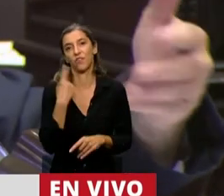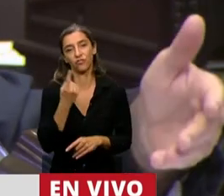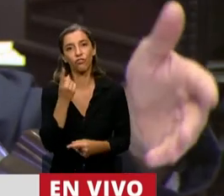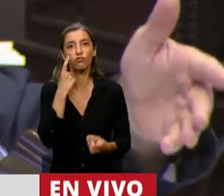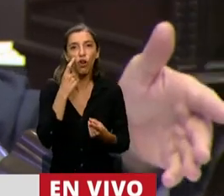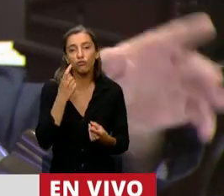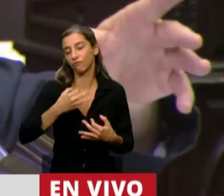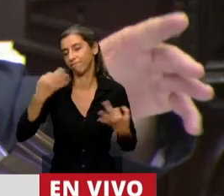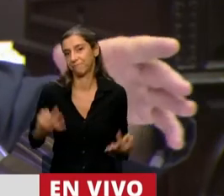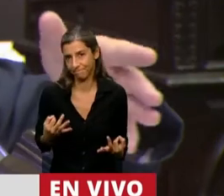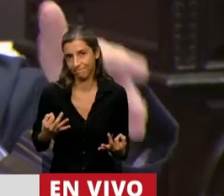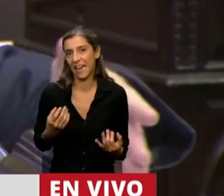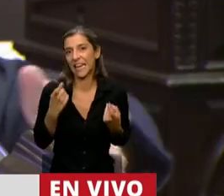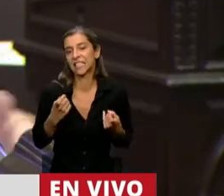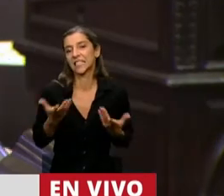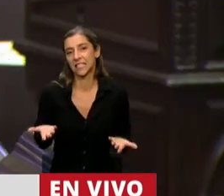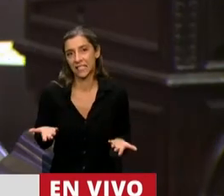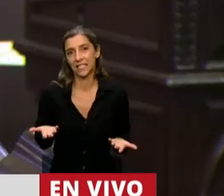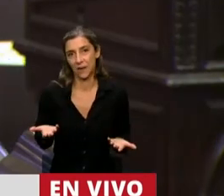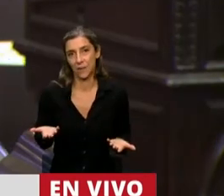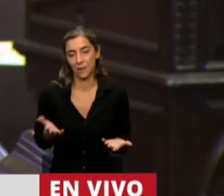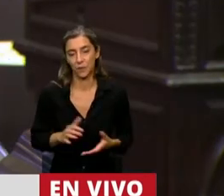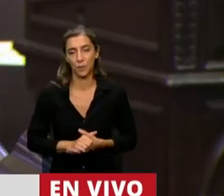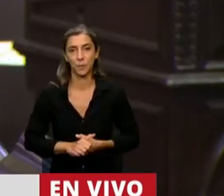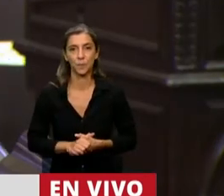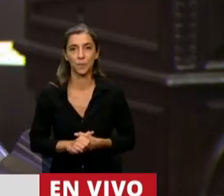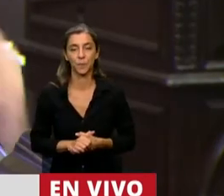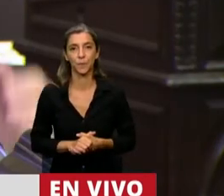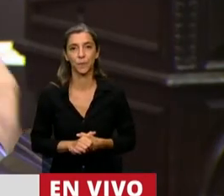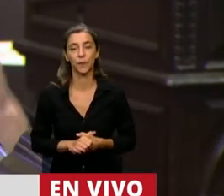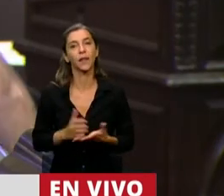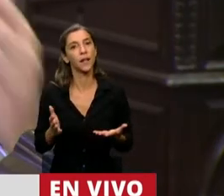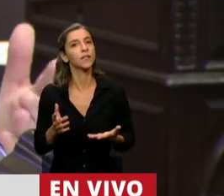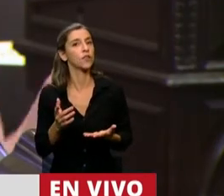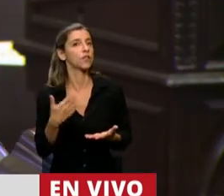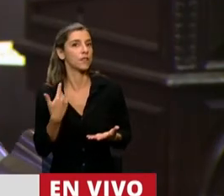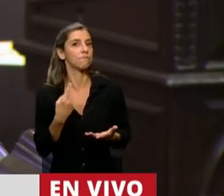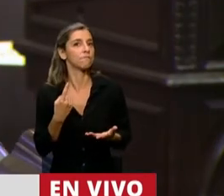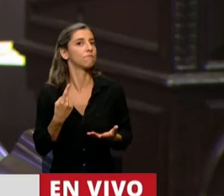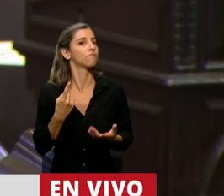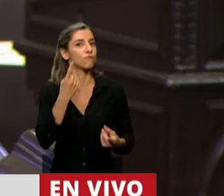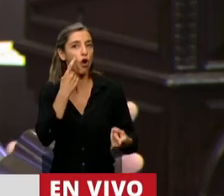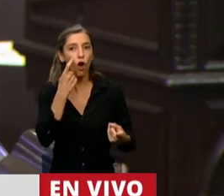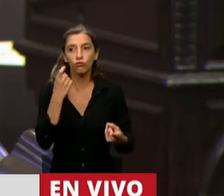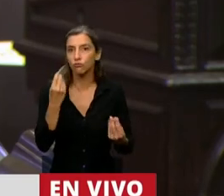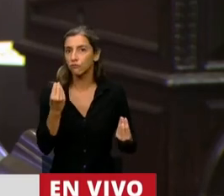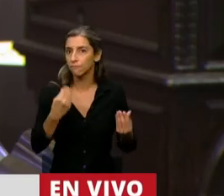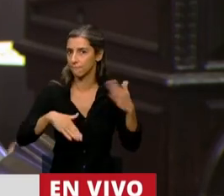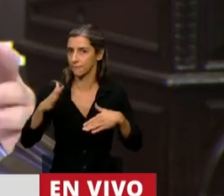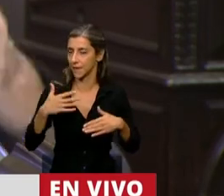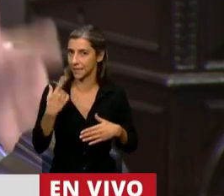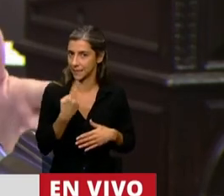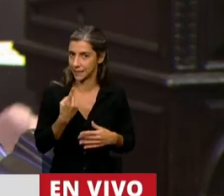de las cuentas del Estado y el seguimiento la presencia del Jefe de Gabinete. Necesitamos más autocontrol. De manera tal,